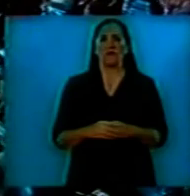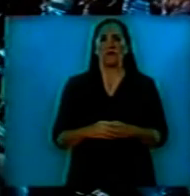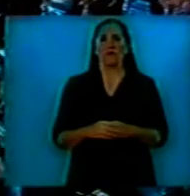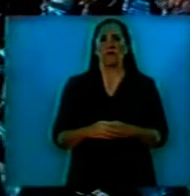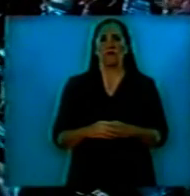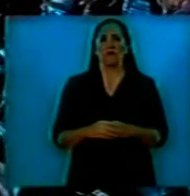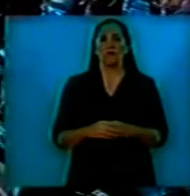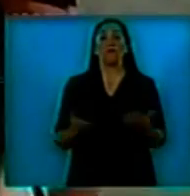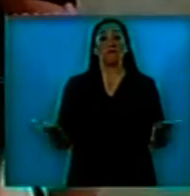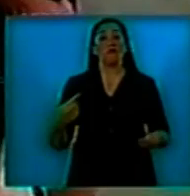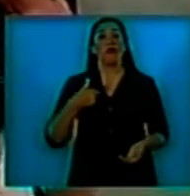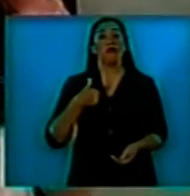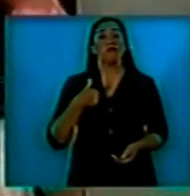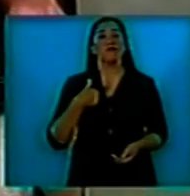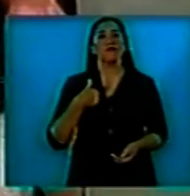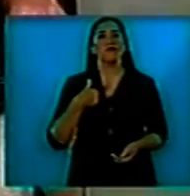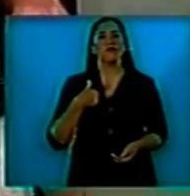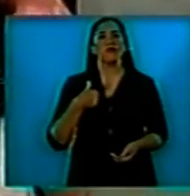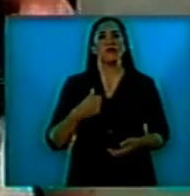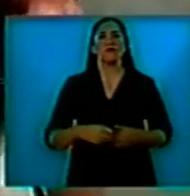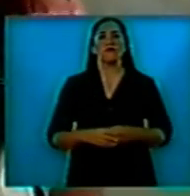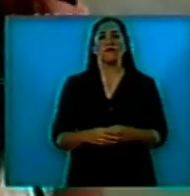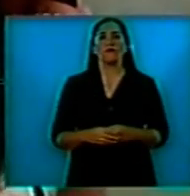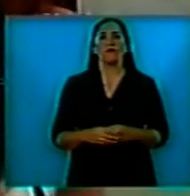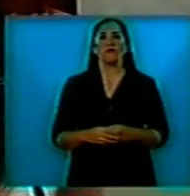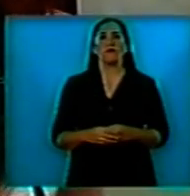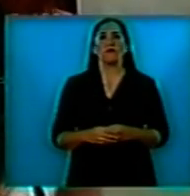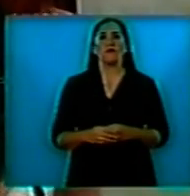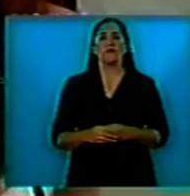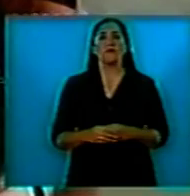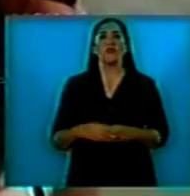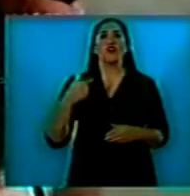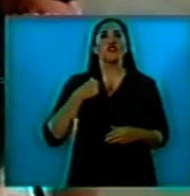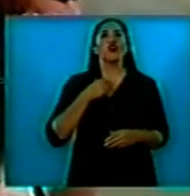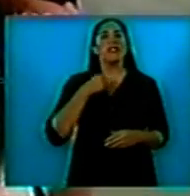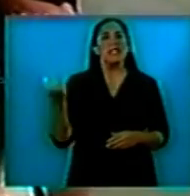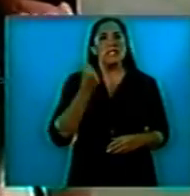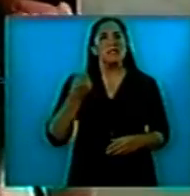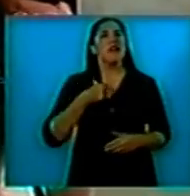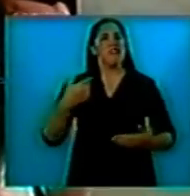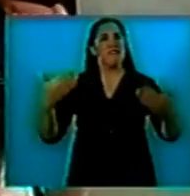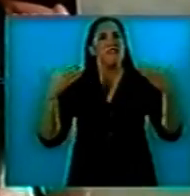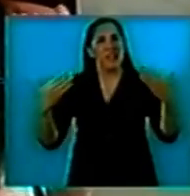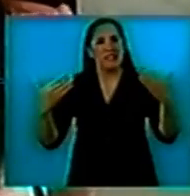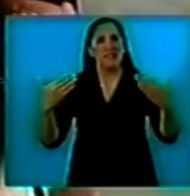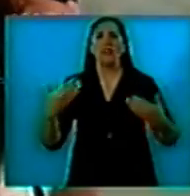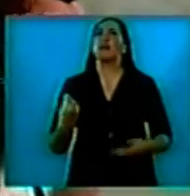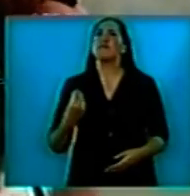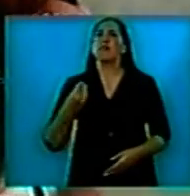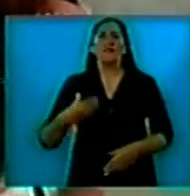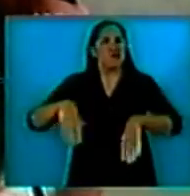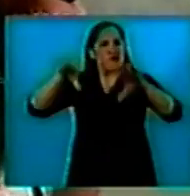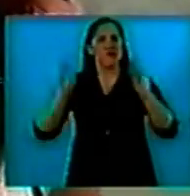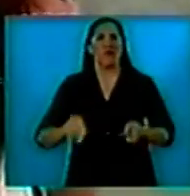Yo quiero felicitar a todos los argentinos